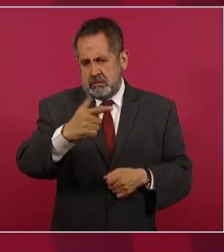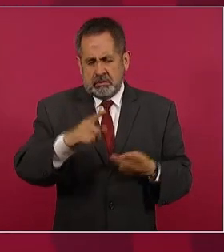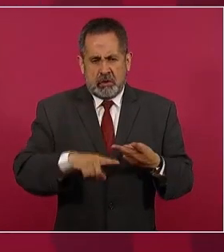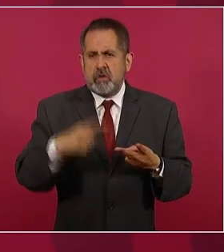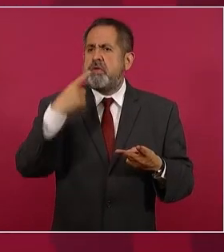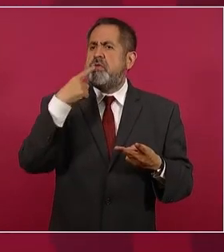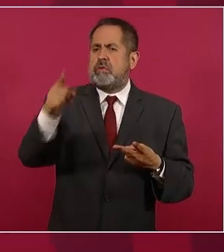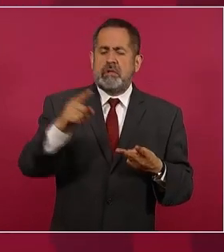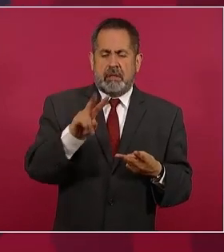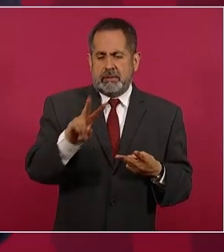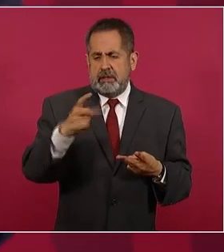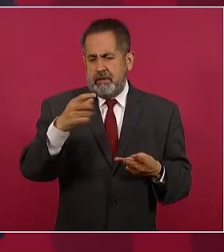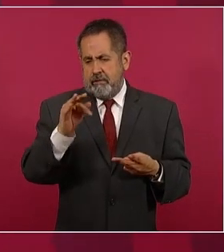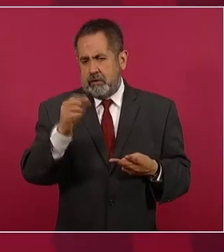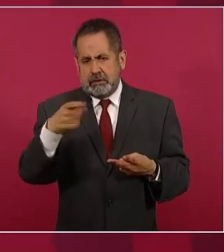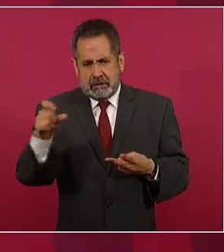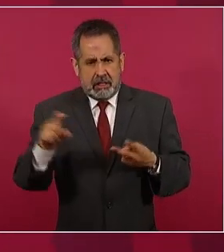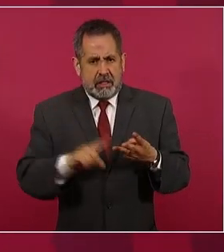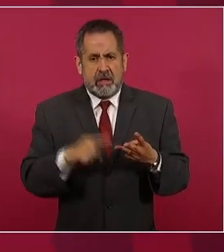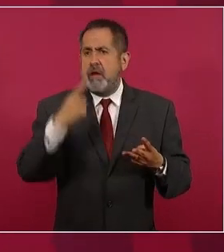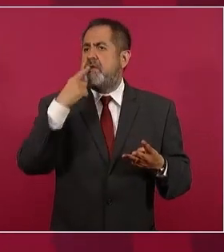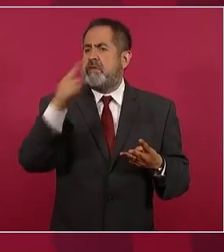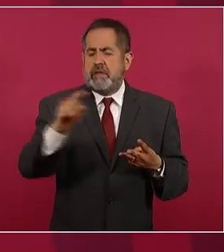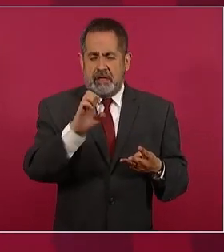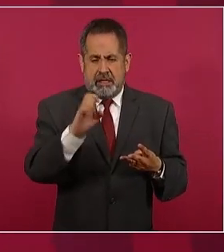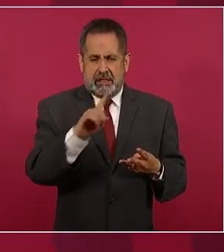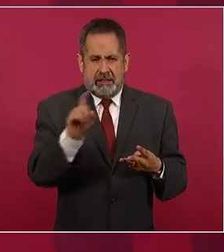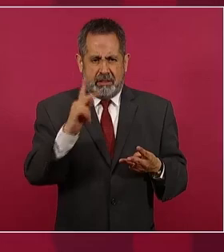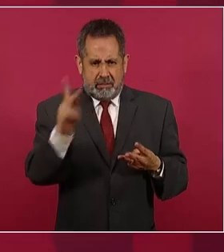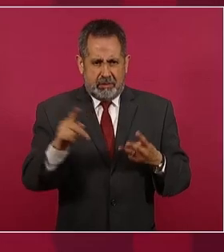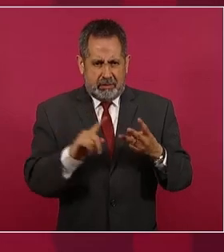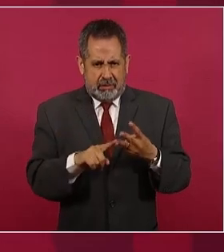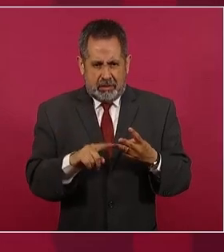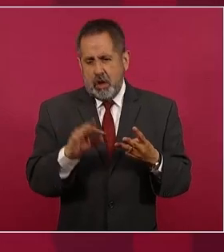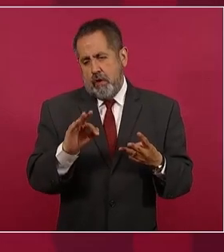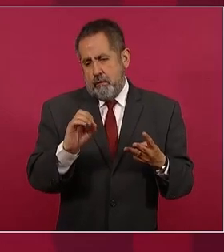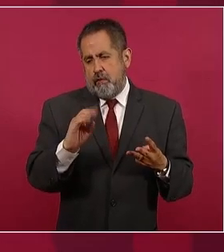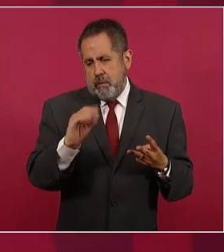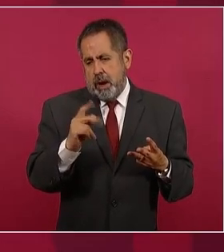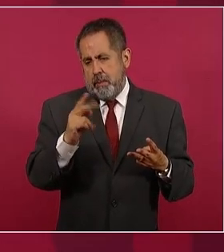denuncié a Fox, denuncié a Cedillo, pues fue a Proa.